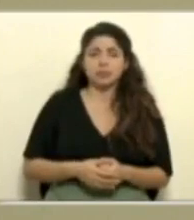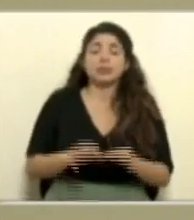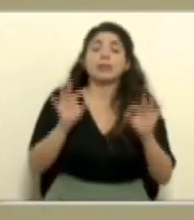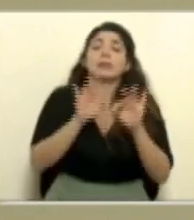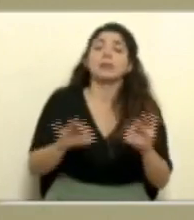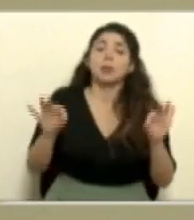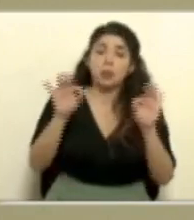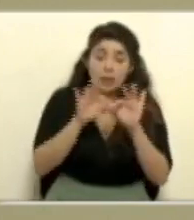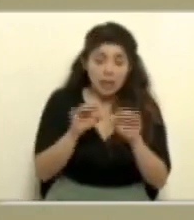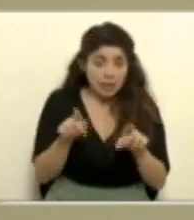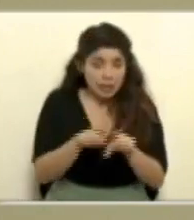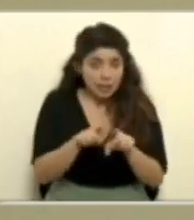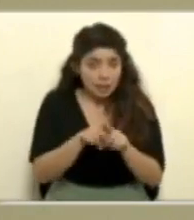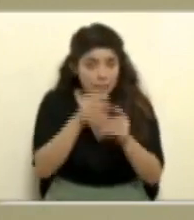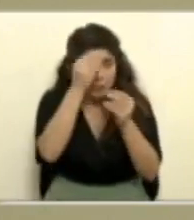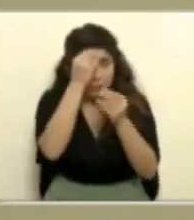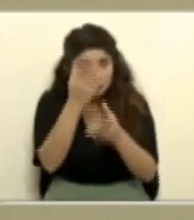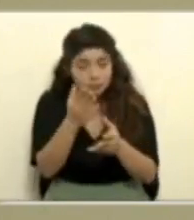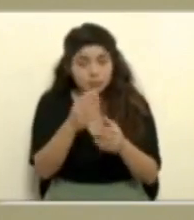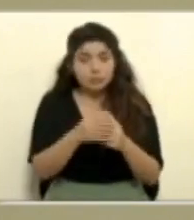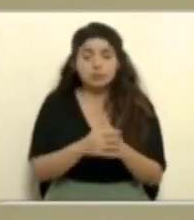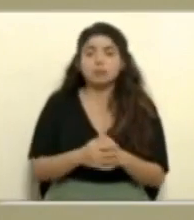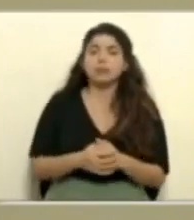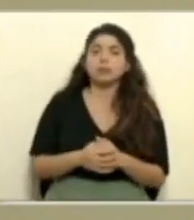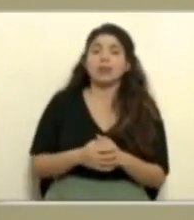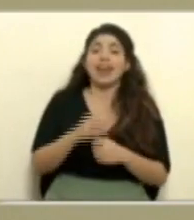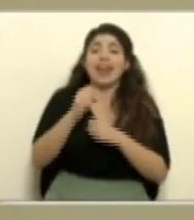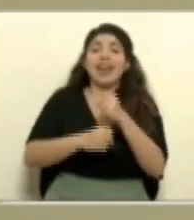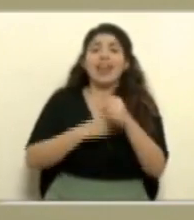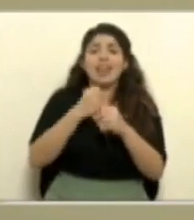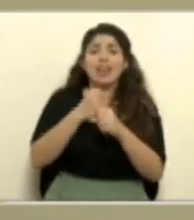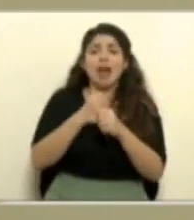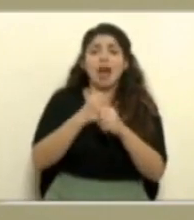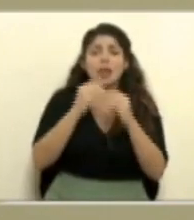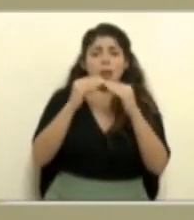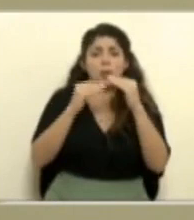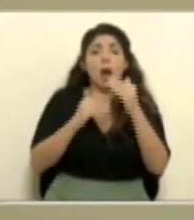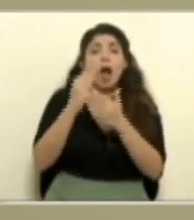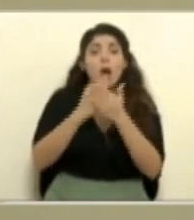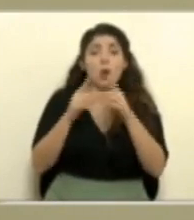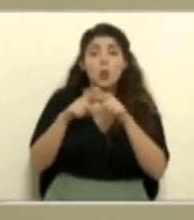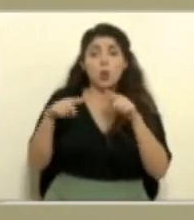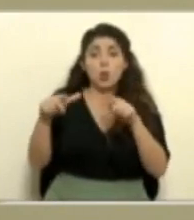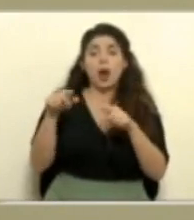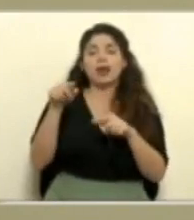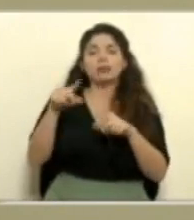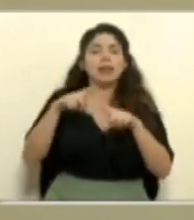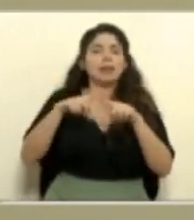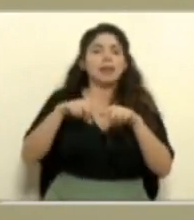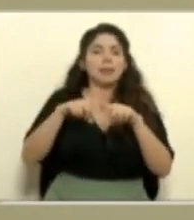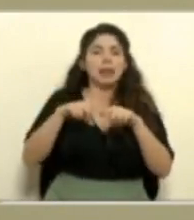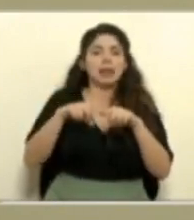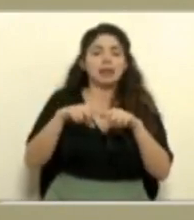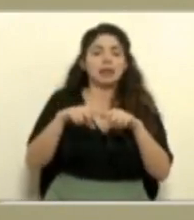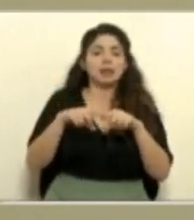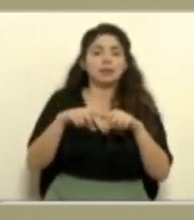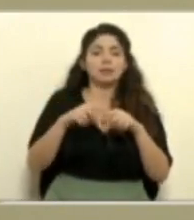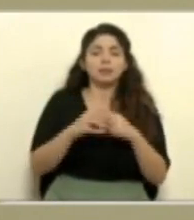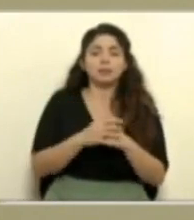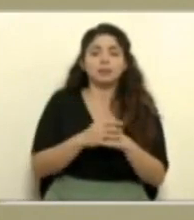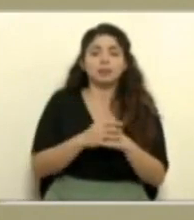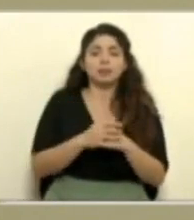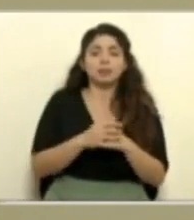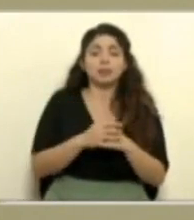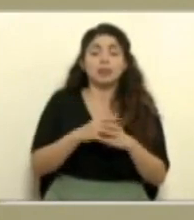importante también lo de la disminución de la edad esto ya incluso lo vemos en algunos centros sabemos que esto va a responder al comportamiento